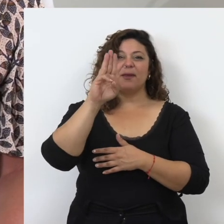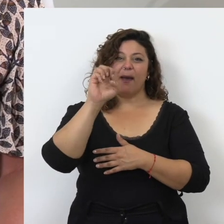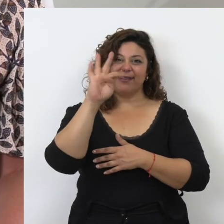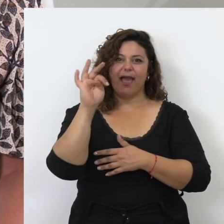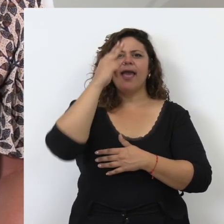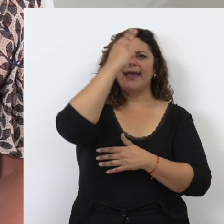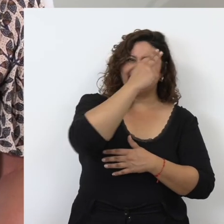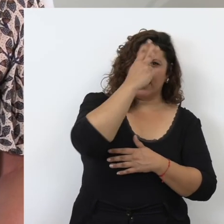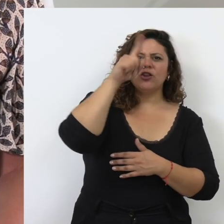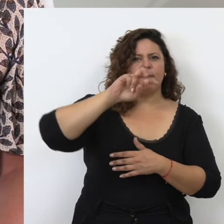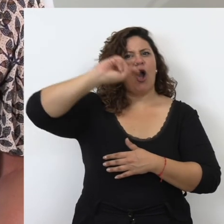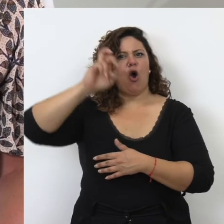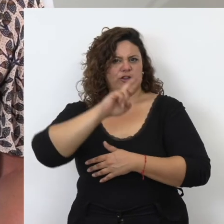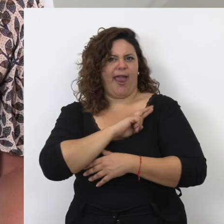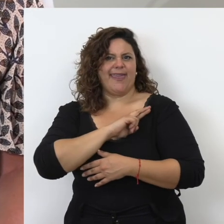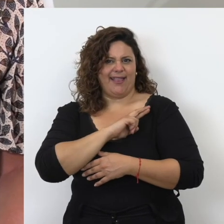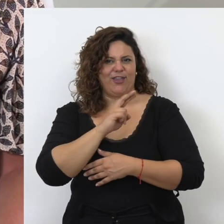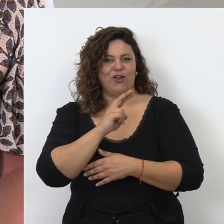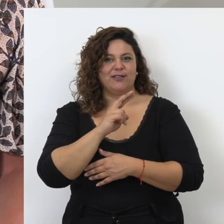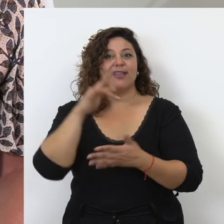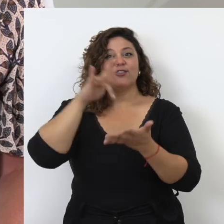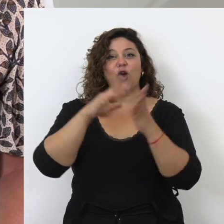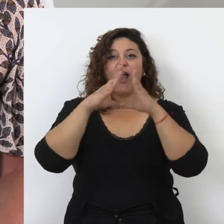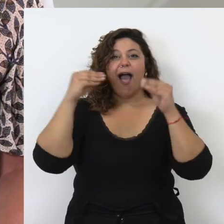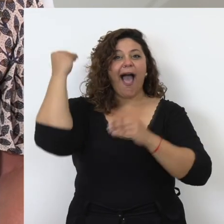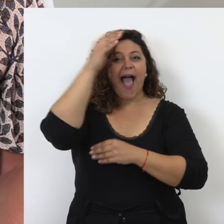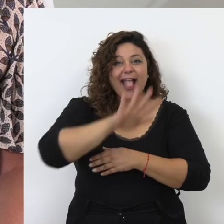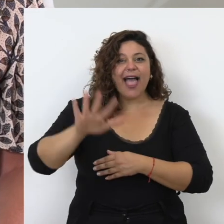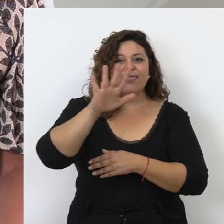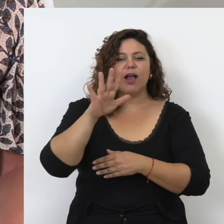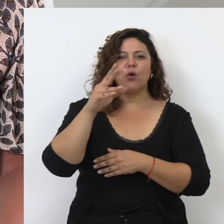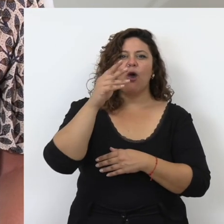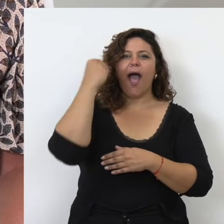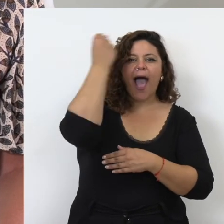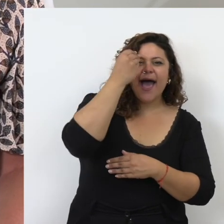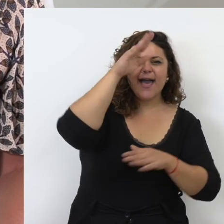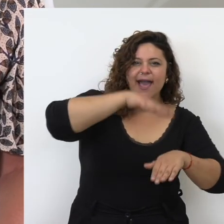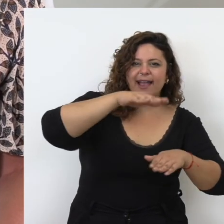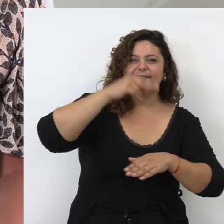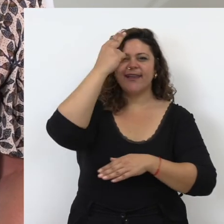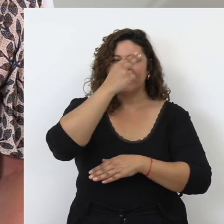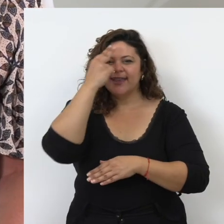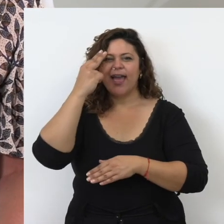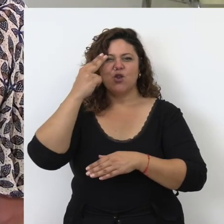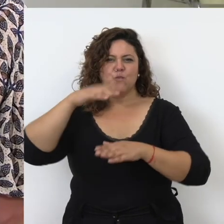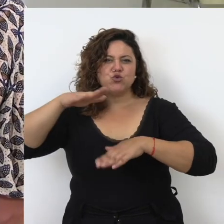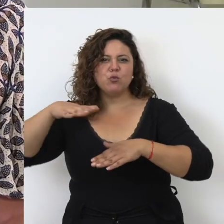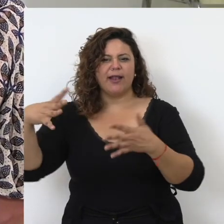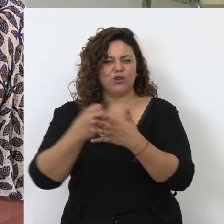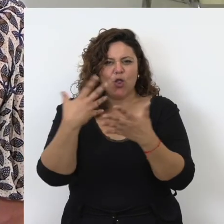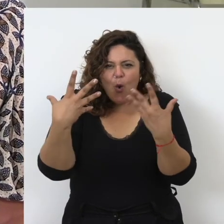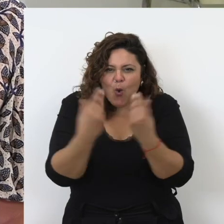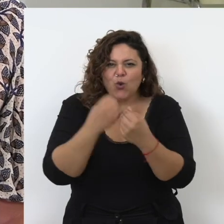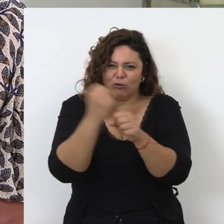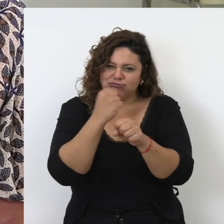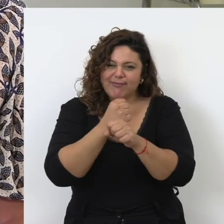cristianos y paganos y en Al-Ándalus trabajaban juntos árabes cristianos y musulmanes espero que os